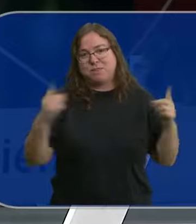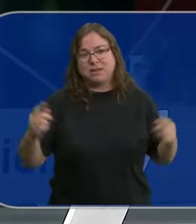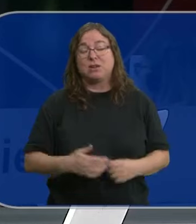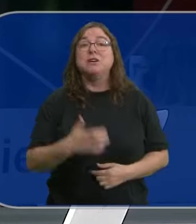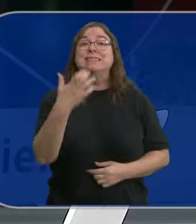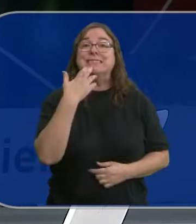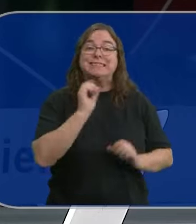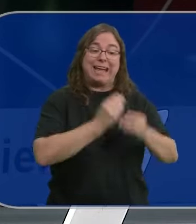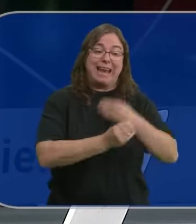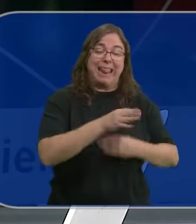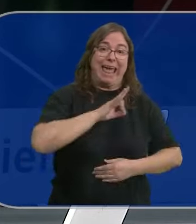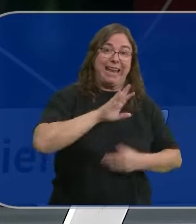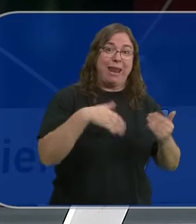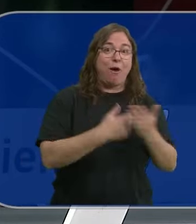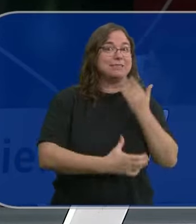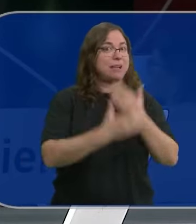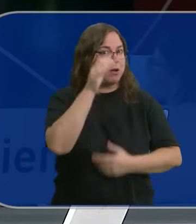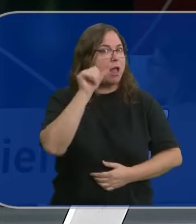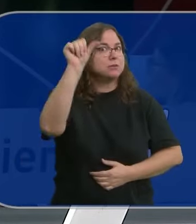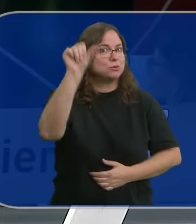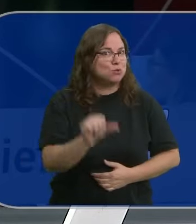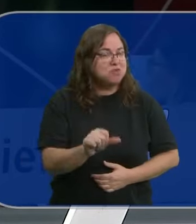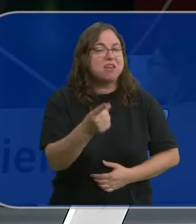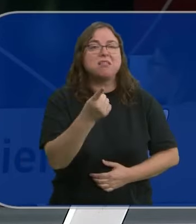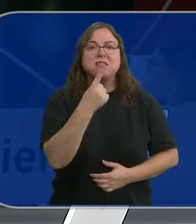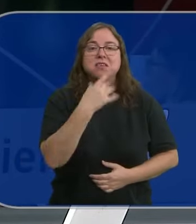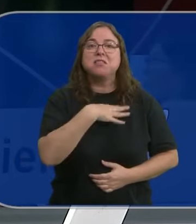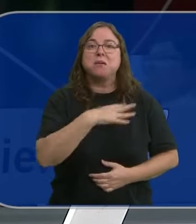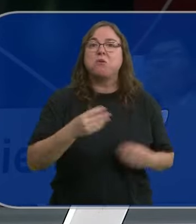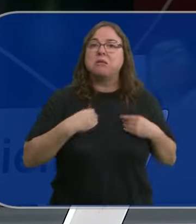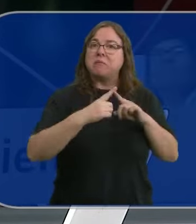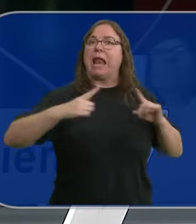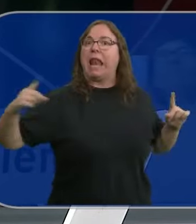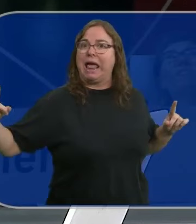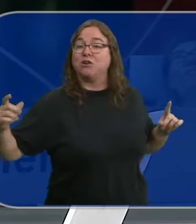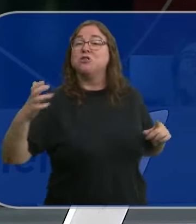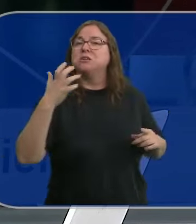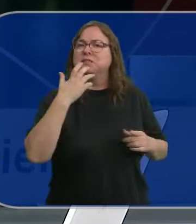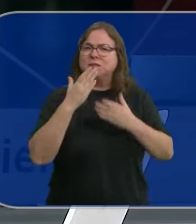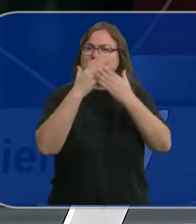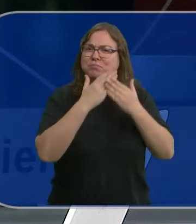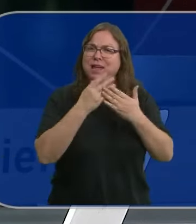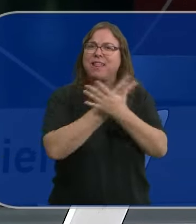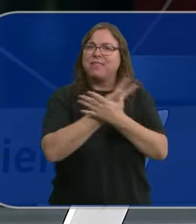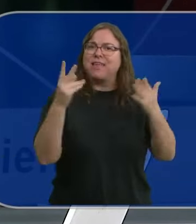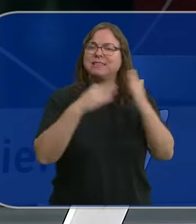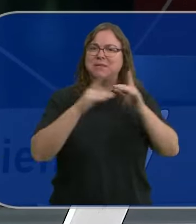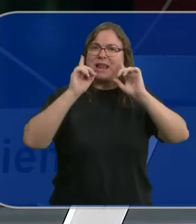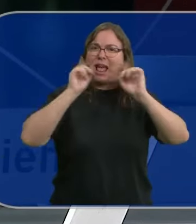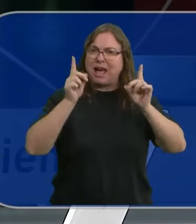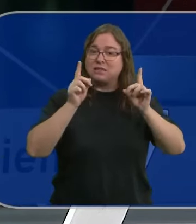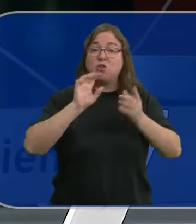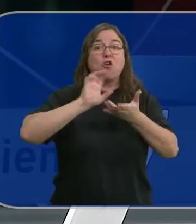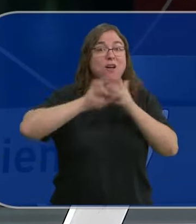Si han nacido entre enero y abril, escuchen porque, según ese estudio, tienen más probabilidad de vivir más tiempo. Se han analizado más de 17.000 casos